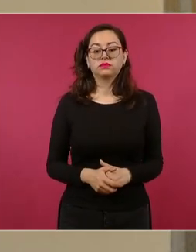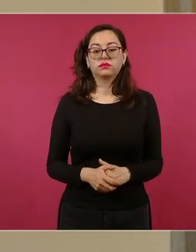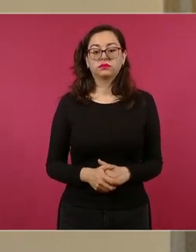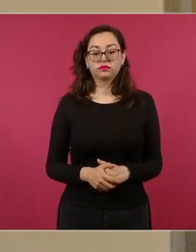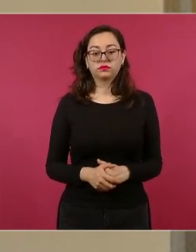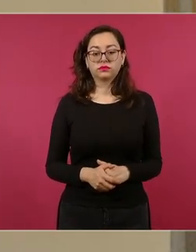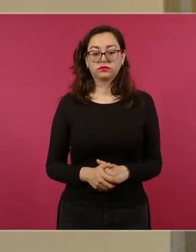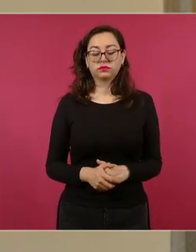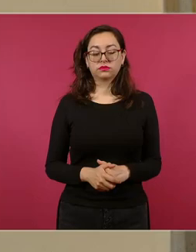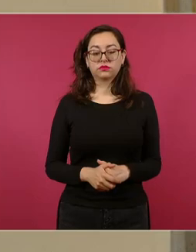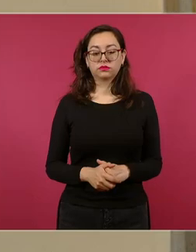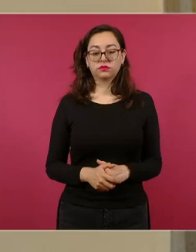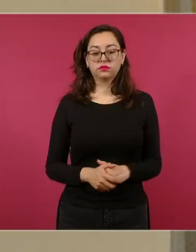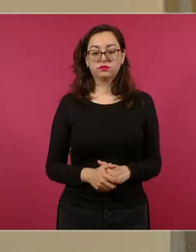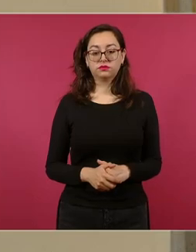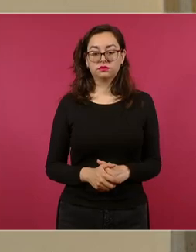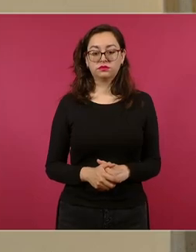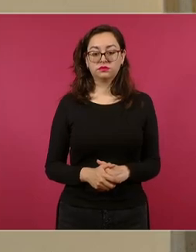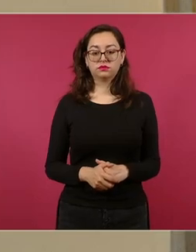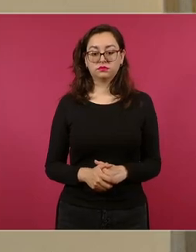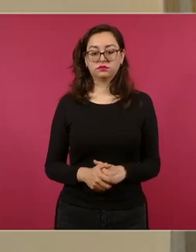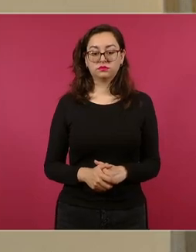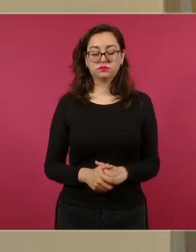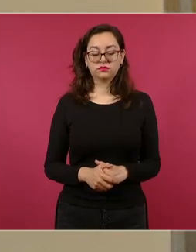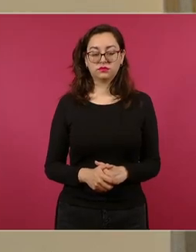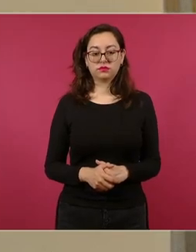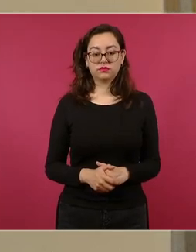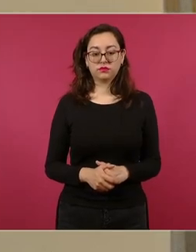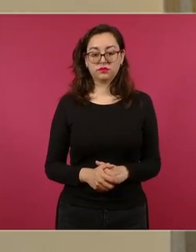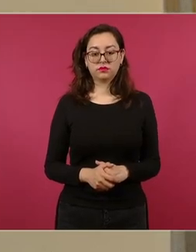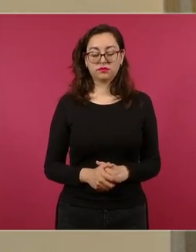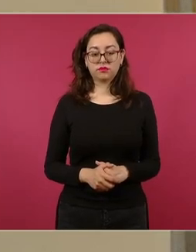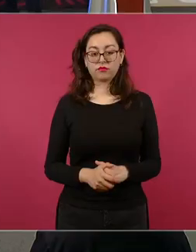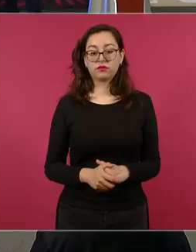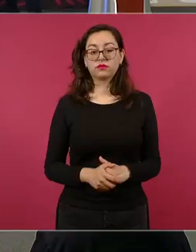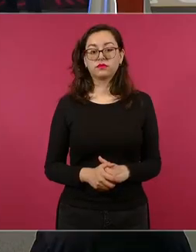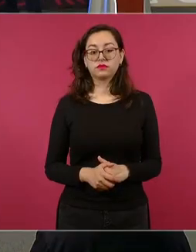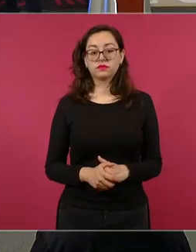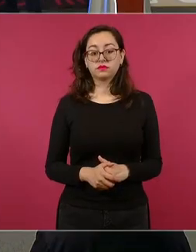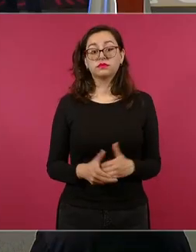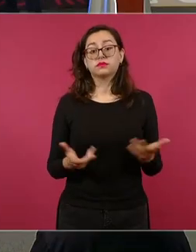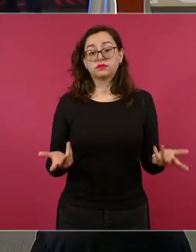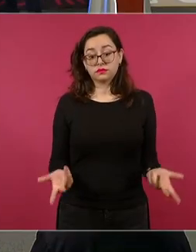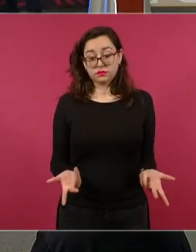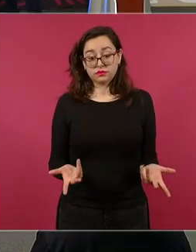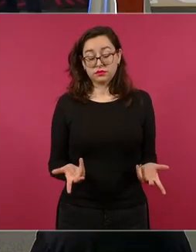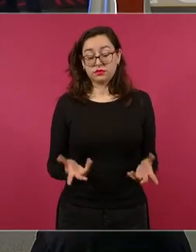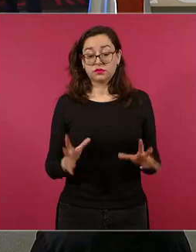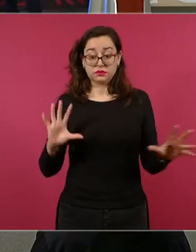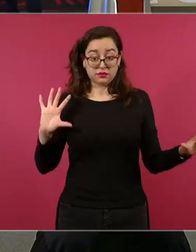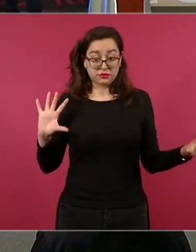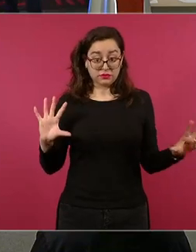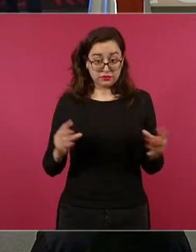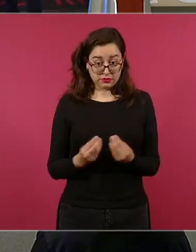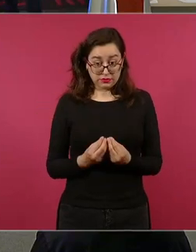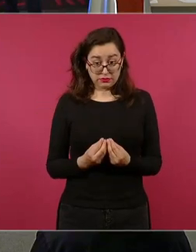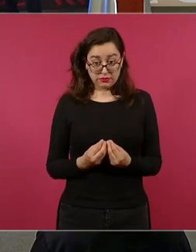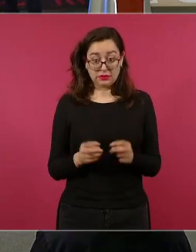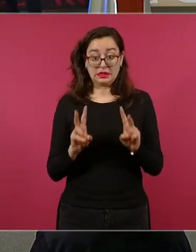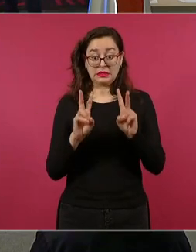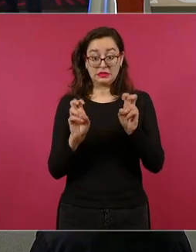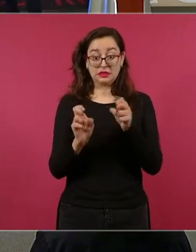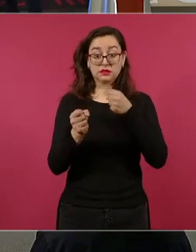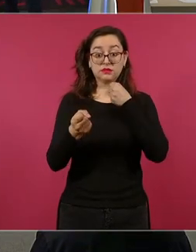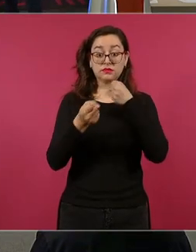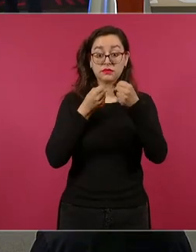Adelante. Entonces, con este asesinato tenemos los siguientes registros, se mantienen los